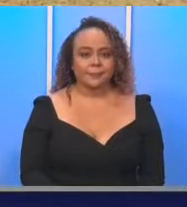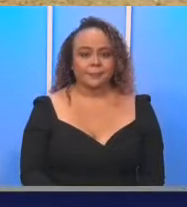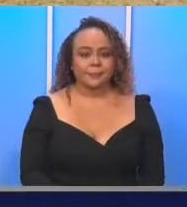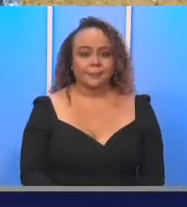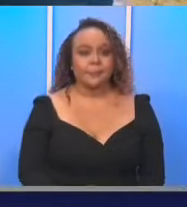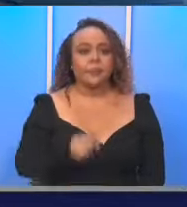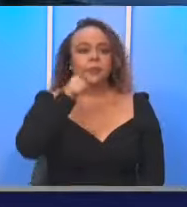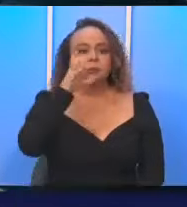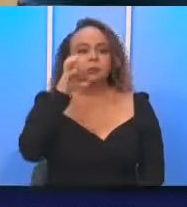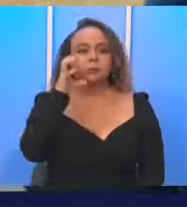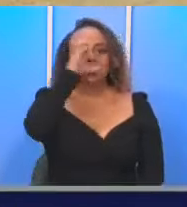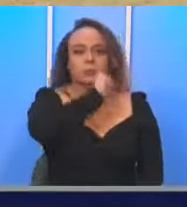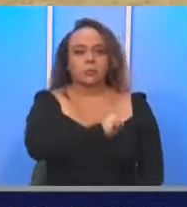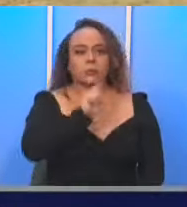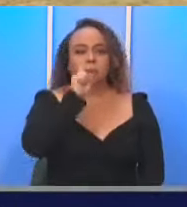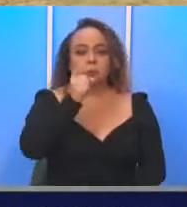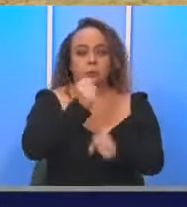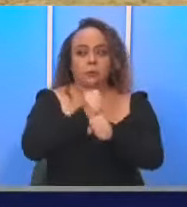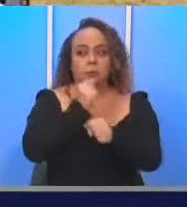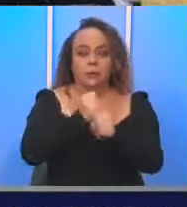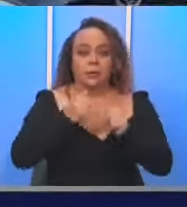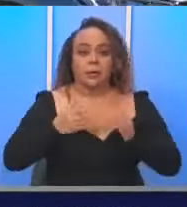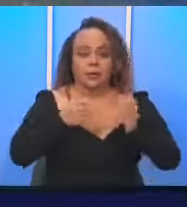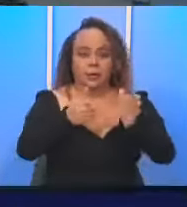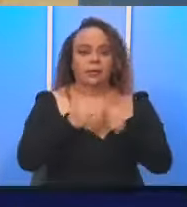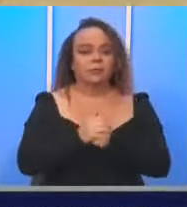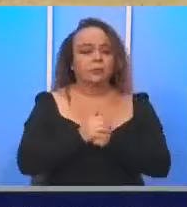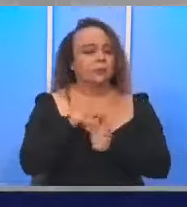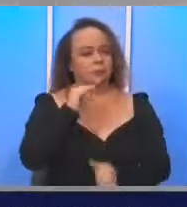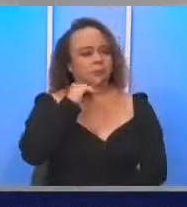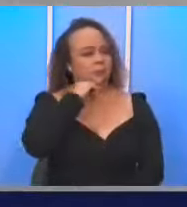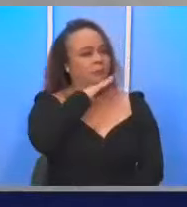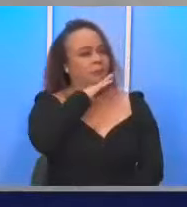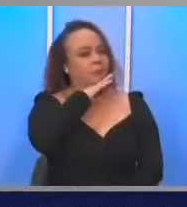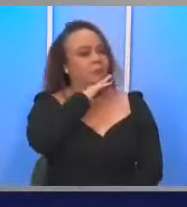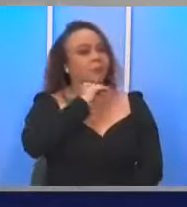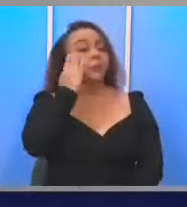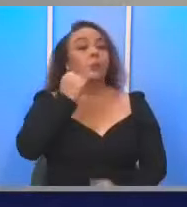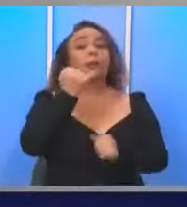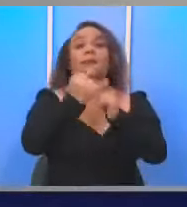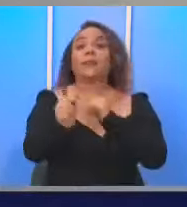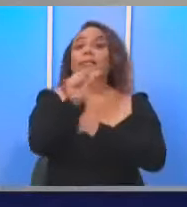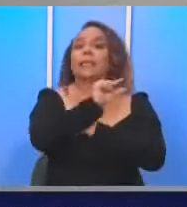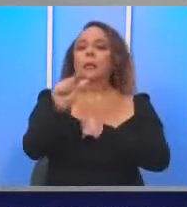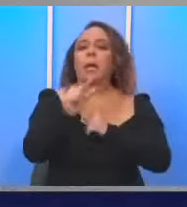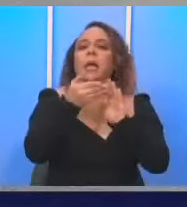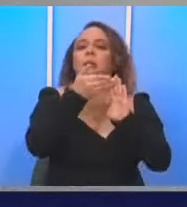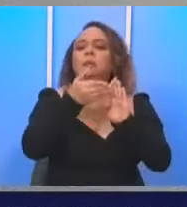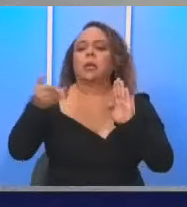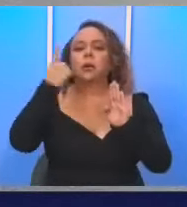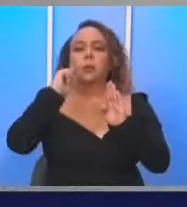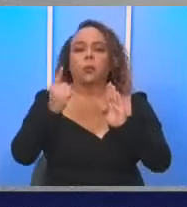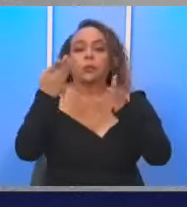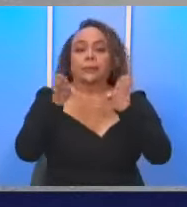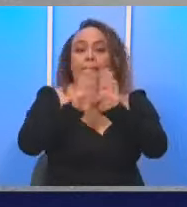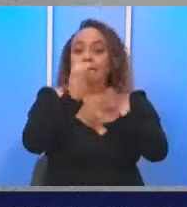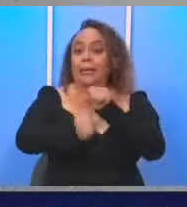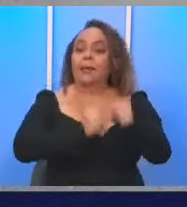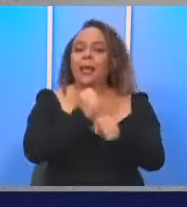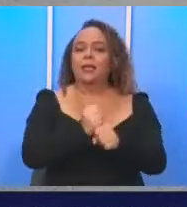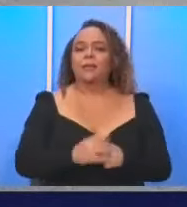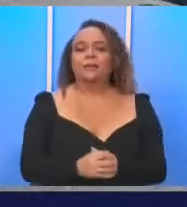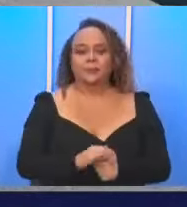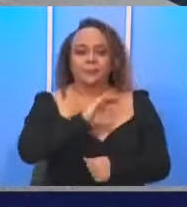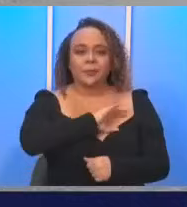Si usted se topa con uno de estos operativos en carretera, no se extrañe, ya que este fin de semana largo, por motivo del cierre de año,